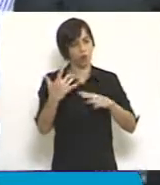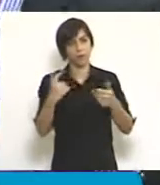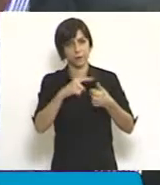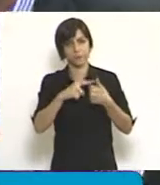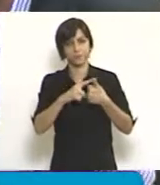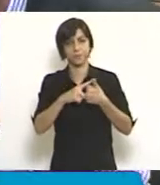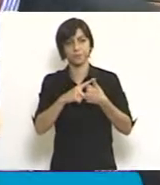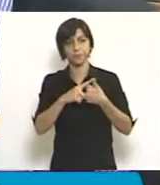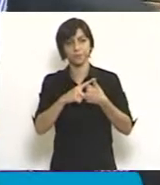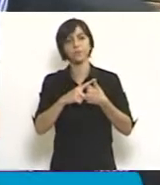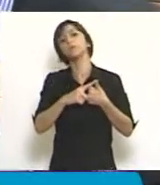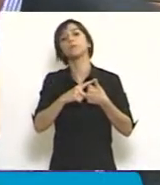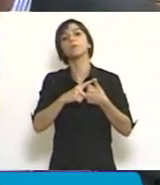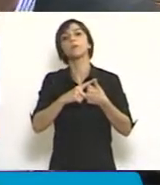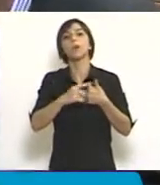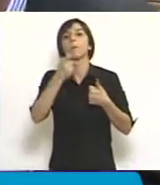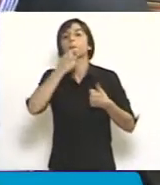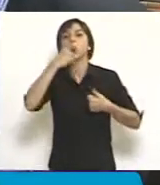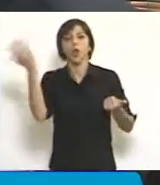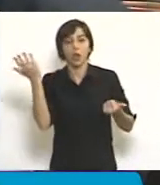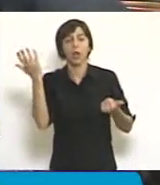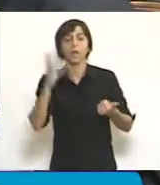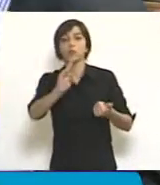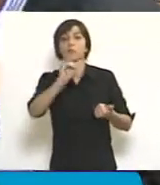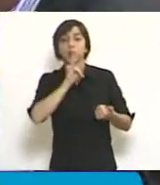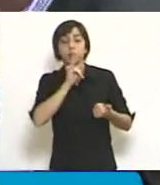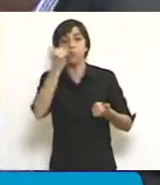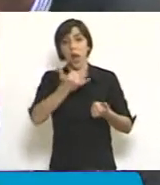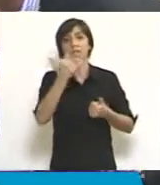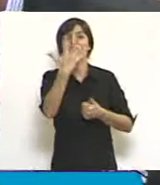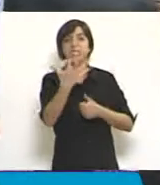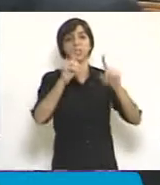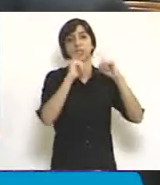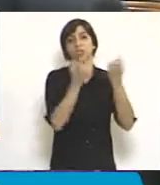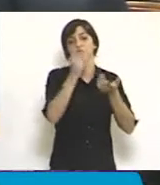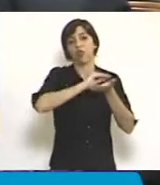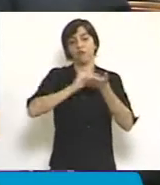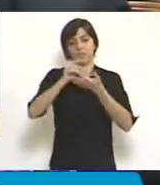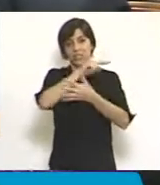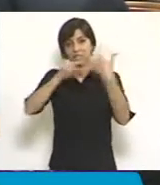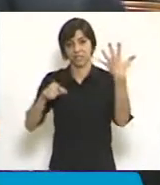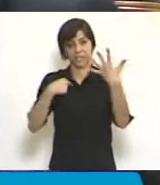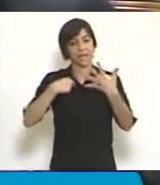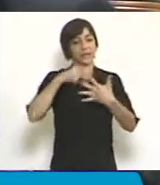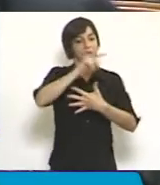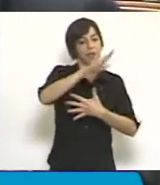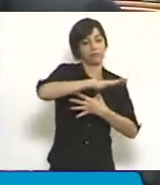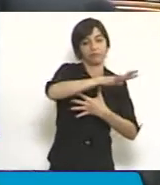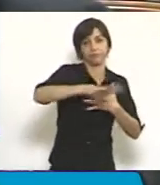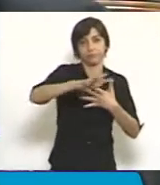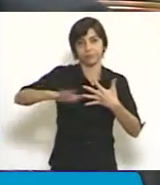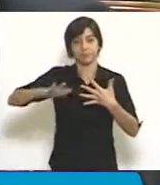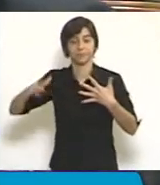Hay modelos, por ejemplo, en la provincia de Chubut existen 5 oficinas correspondientes a cada circunscripción judicial, en Formosa está